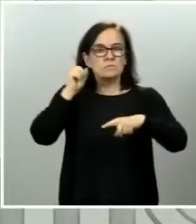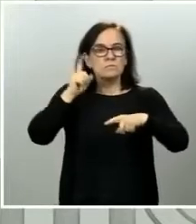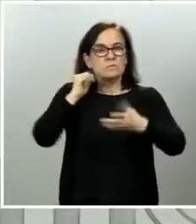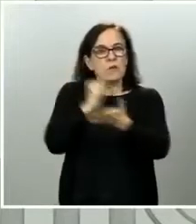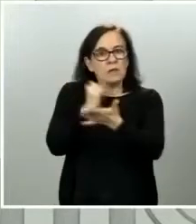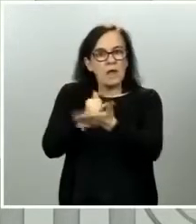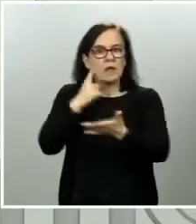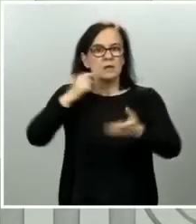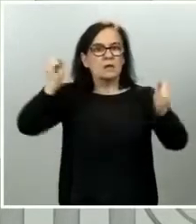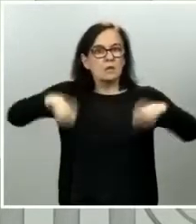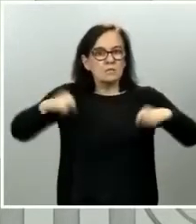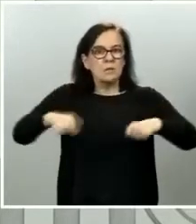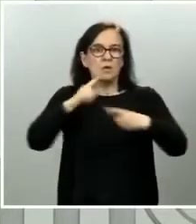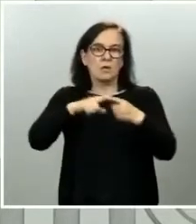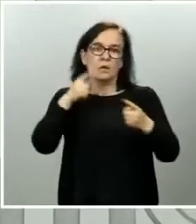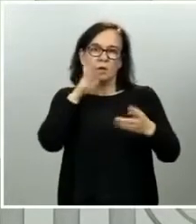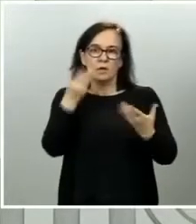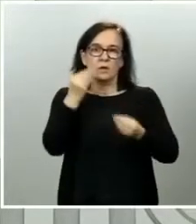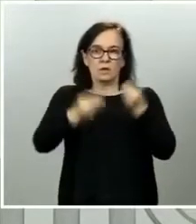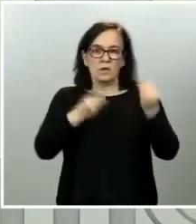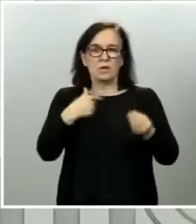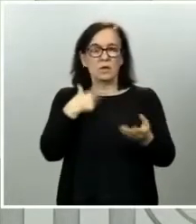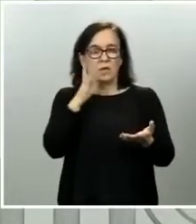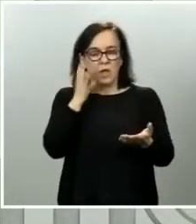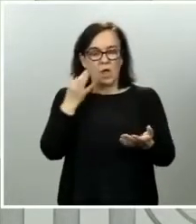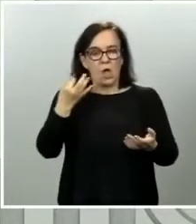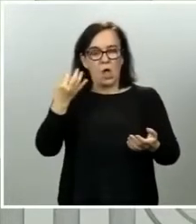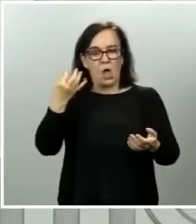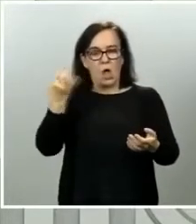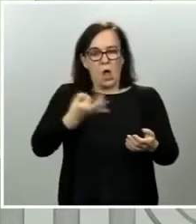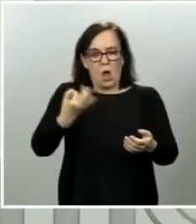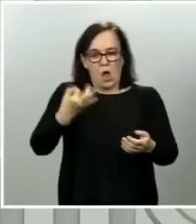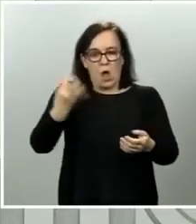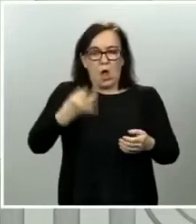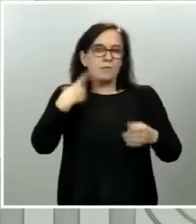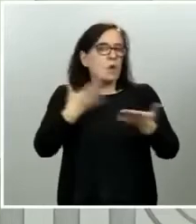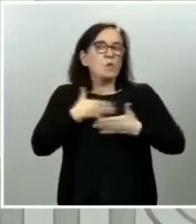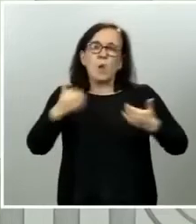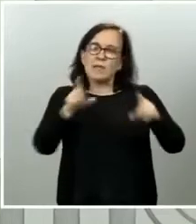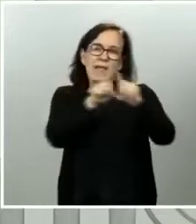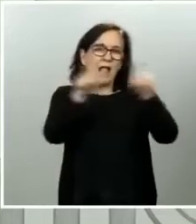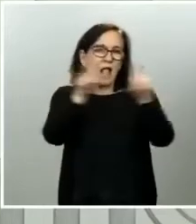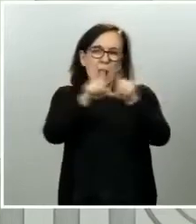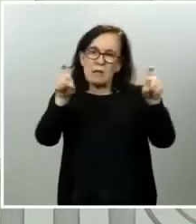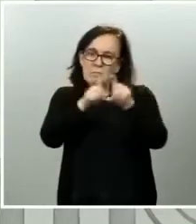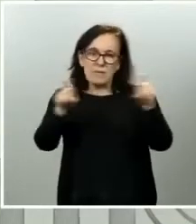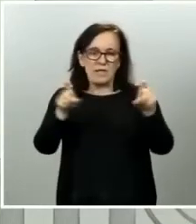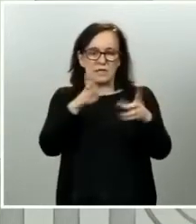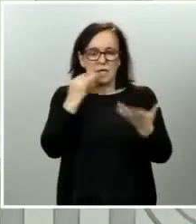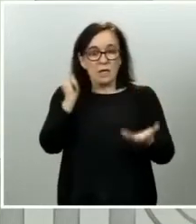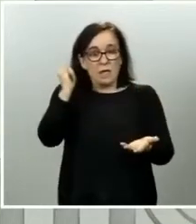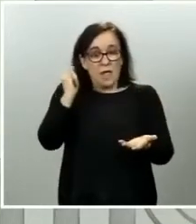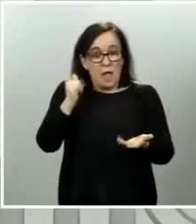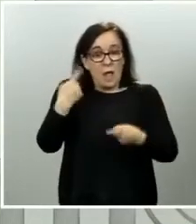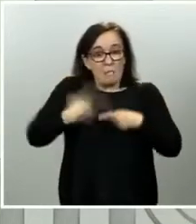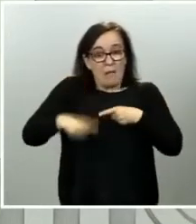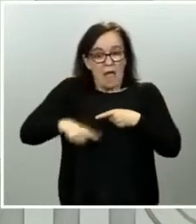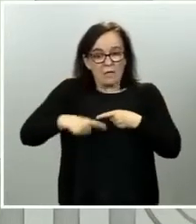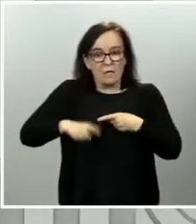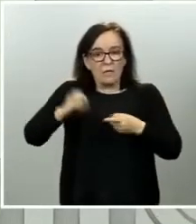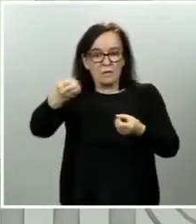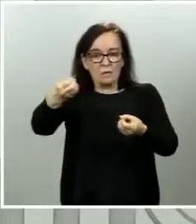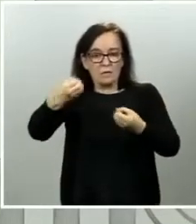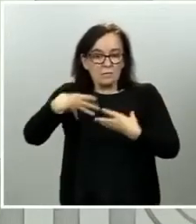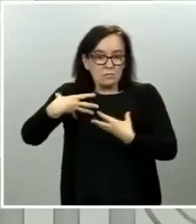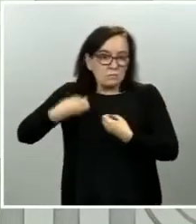prescripción médica. Por tanto, tiene obligación cualquier empresa o organización de todo tipo que disponga de este material de comunicarlo, si no lo ha hecho ya